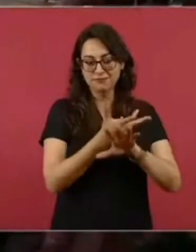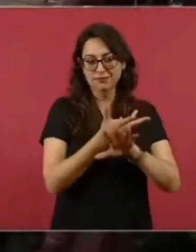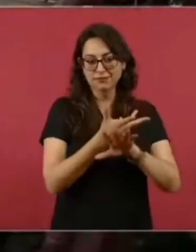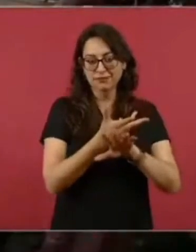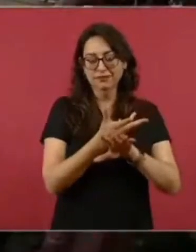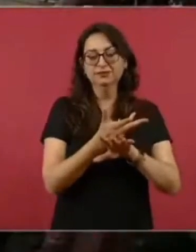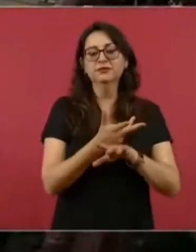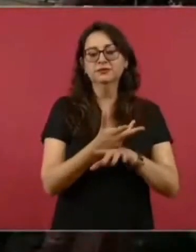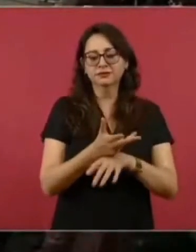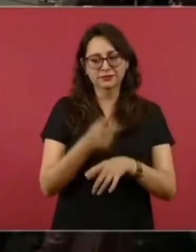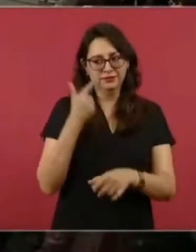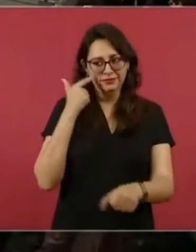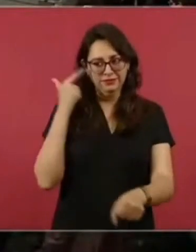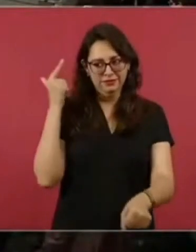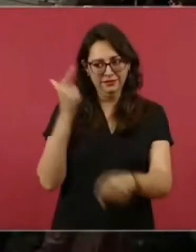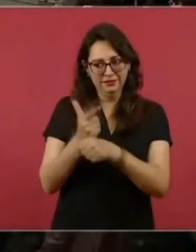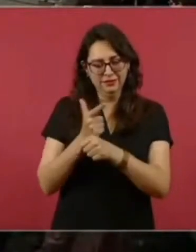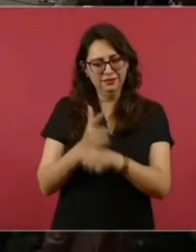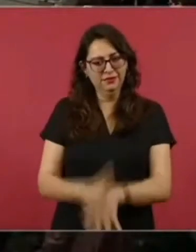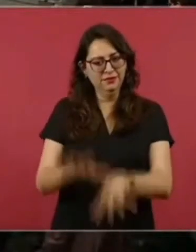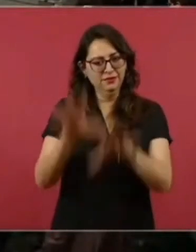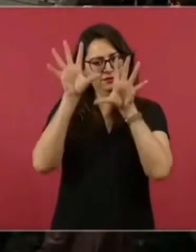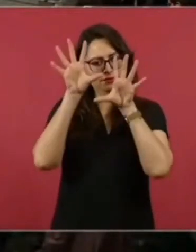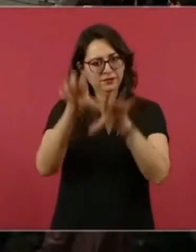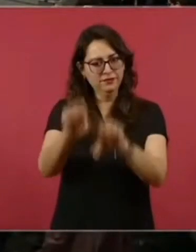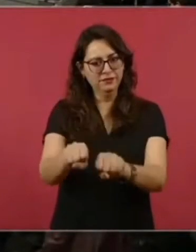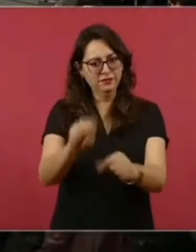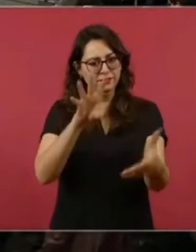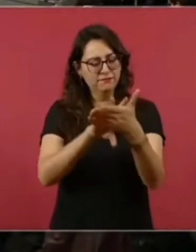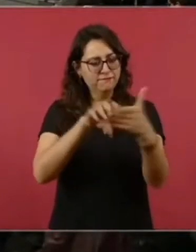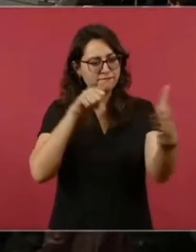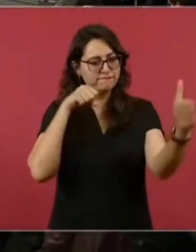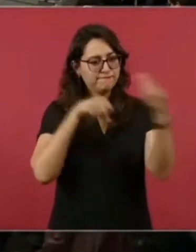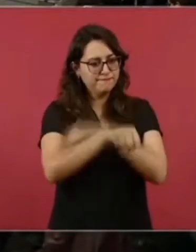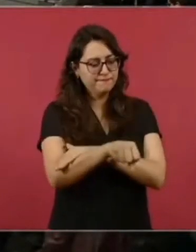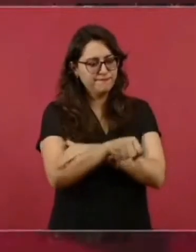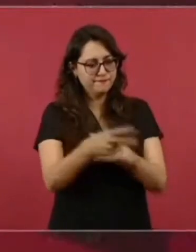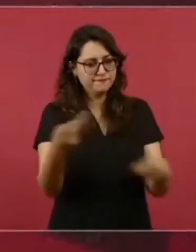a varios gobiernos de América Latina